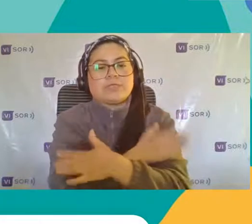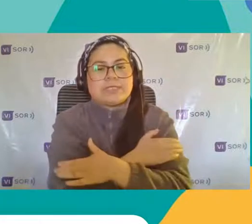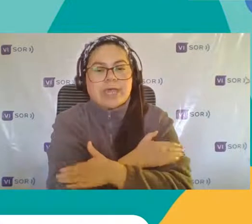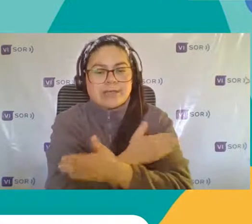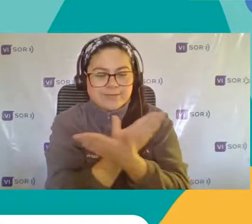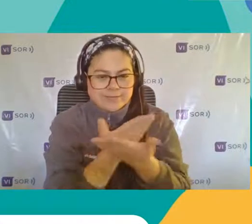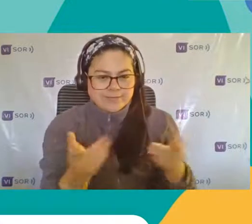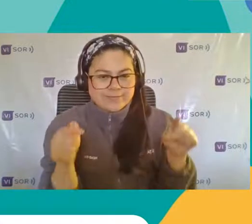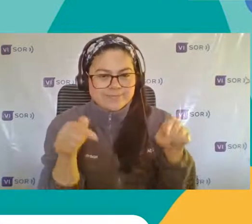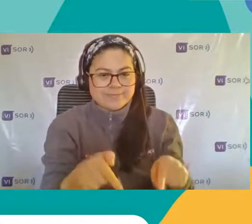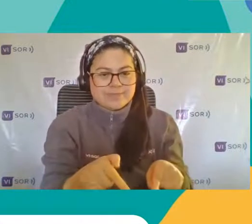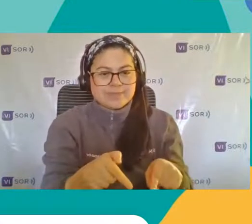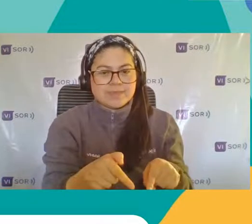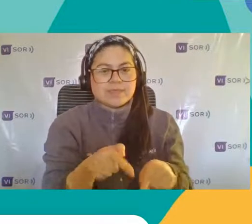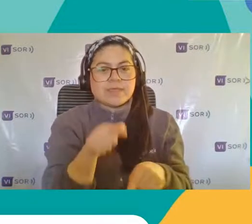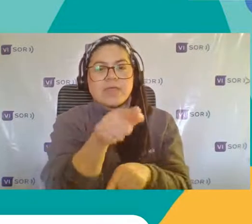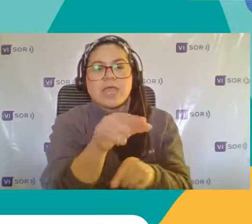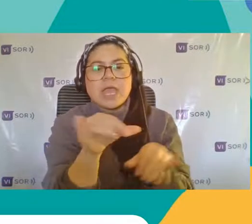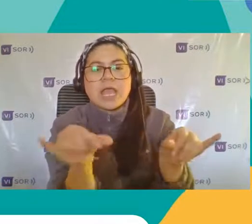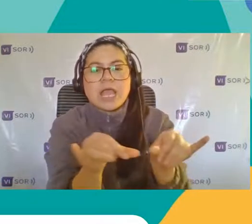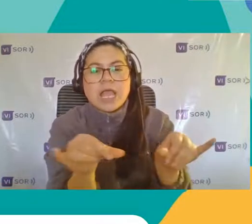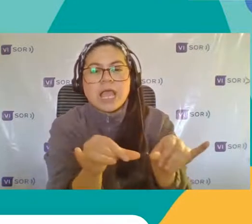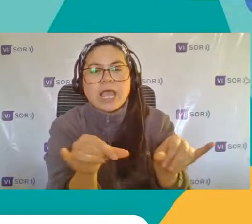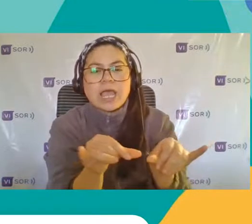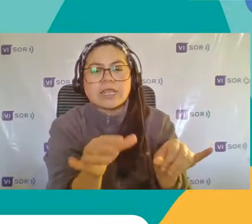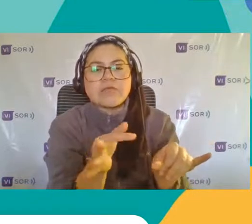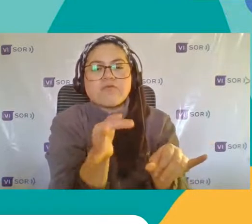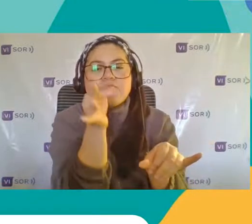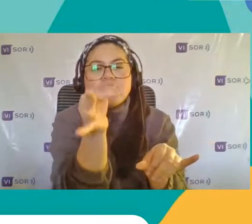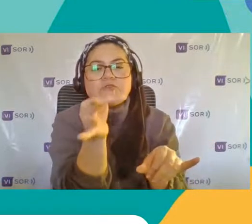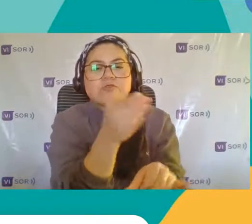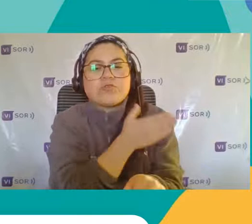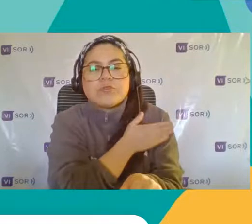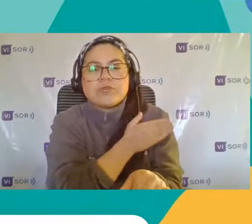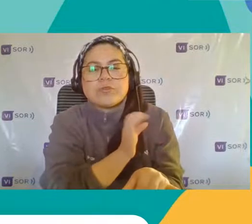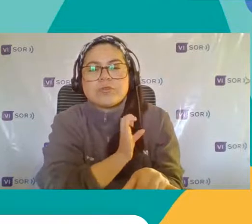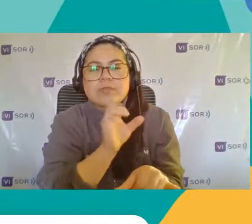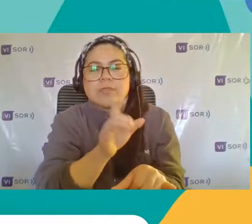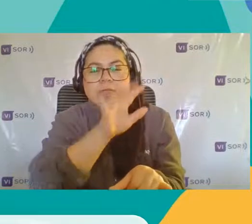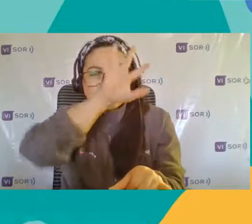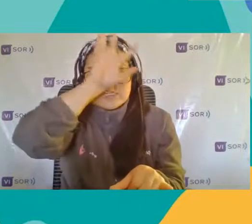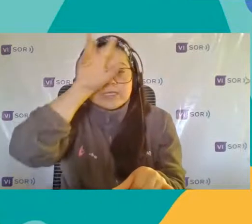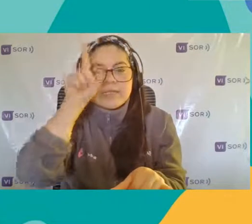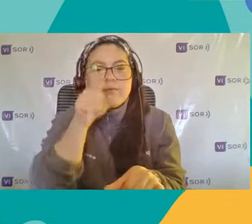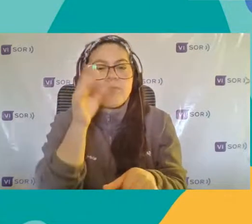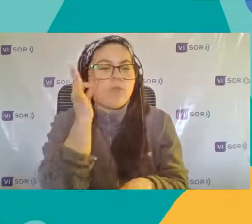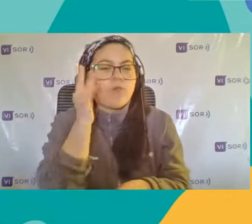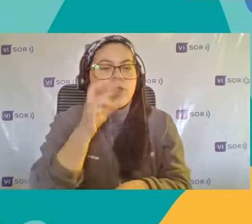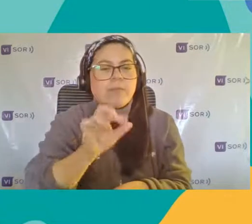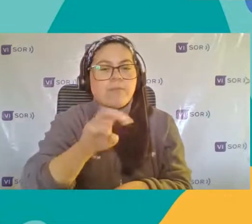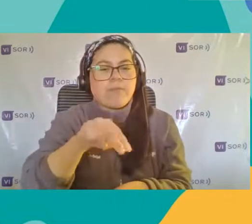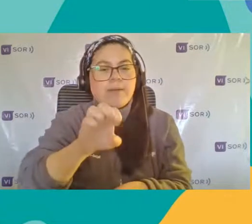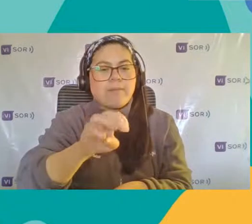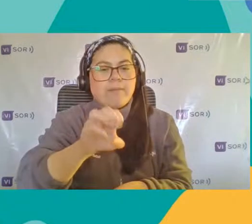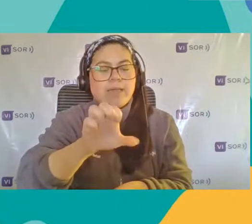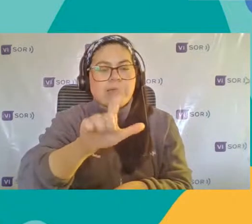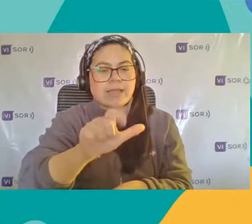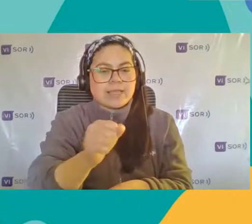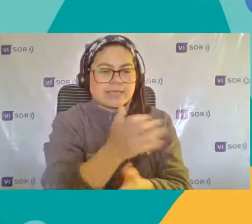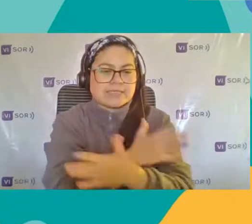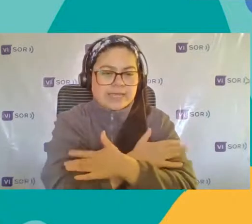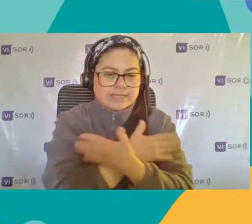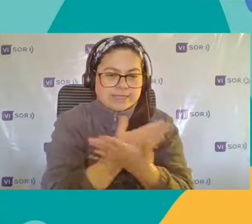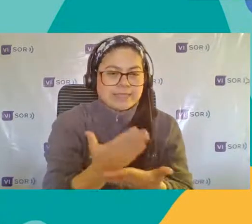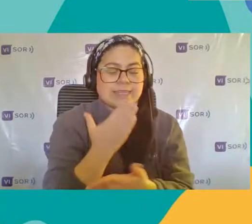momento Desde el jardín Futura Esperanza de Chihuayante Donde Pamela Marín También nos envía un cariño y su saludo Al igual